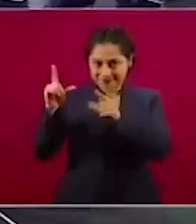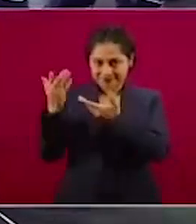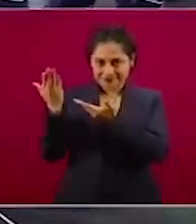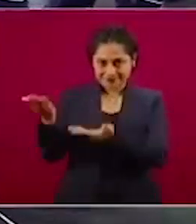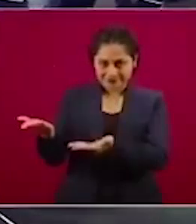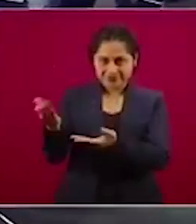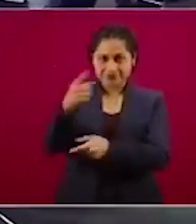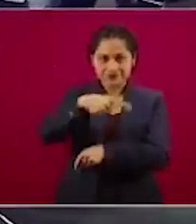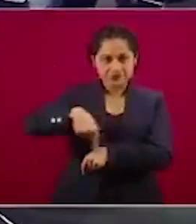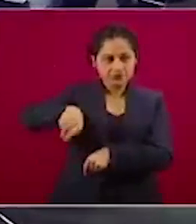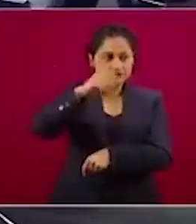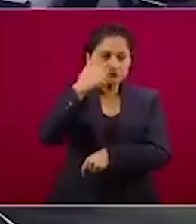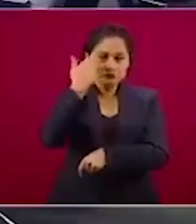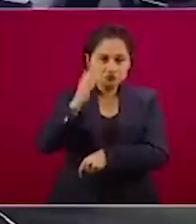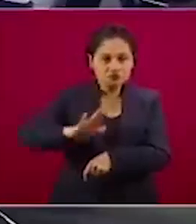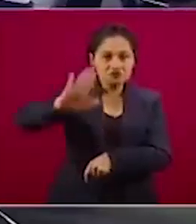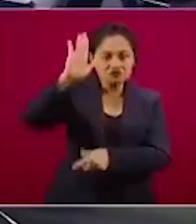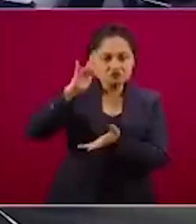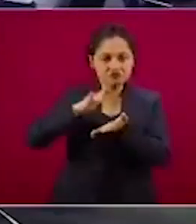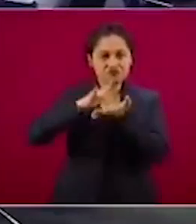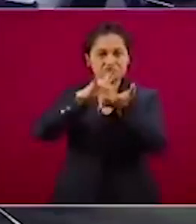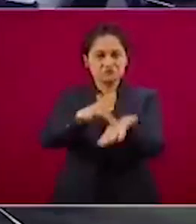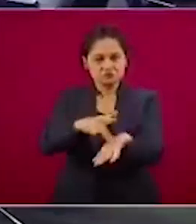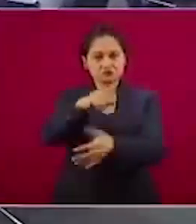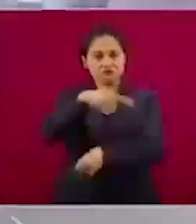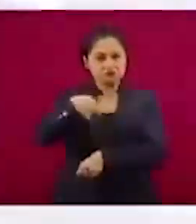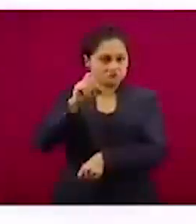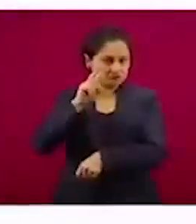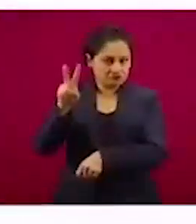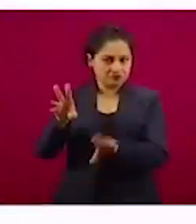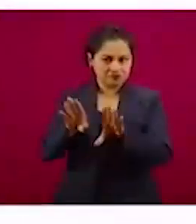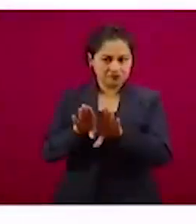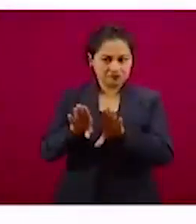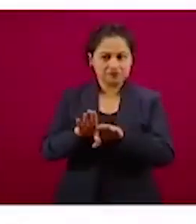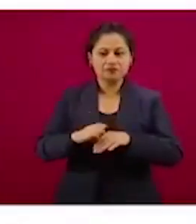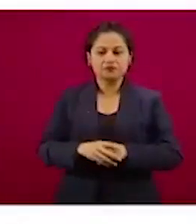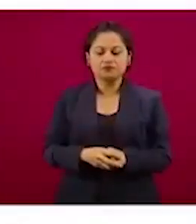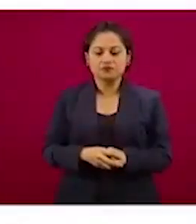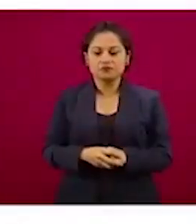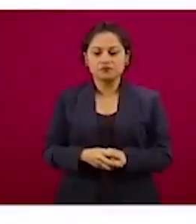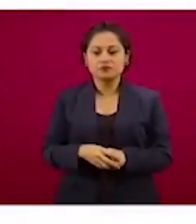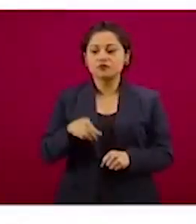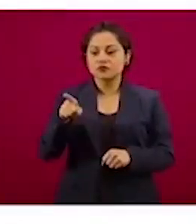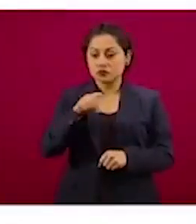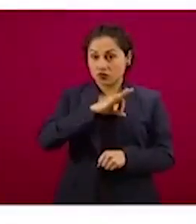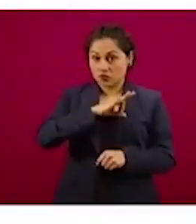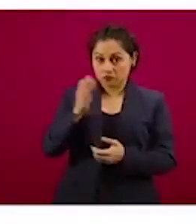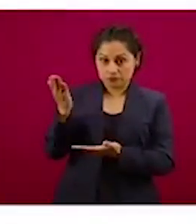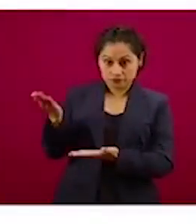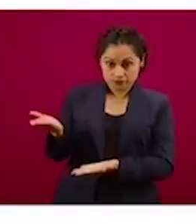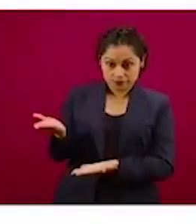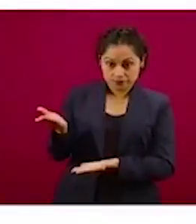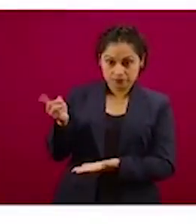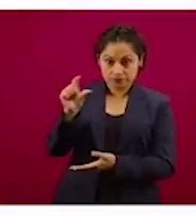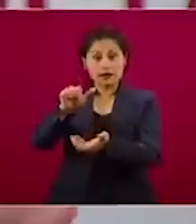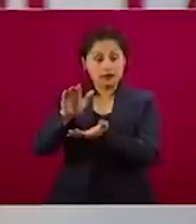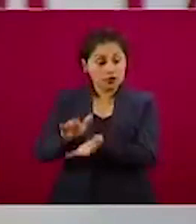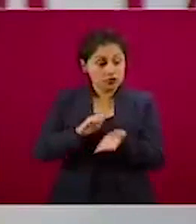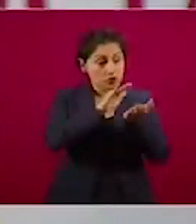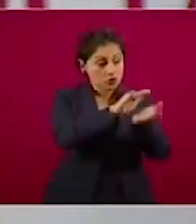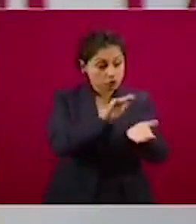objetivo proporcionar equipo de protección para el personal médico que atiende a personas con COVID-19 en hospitales públicos.